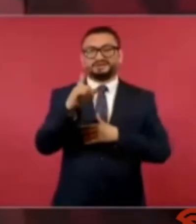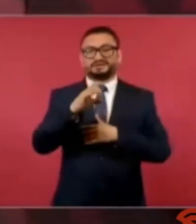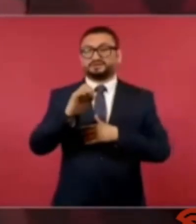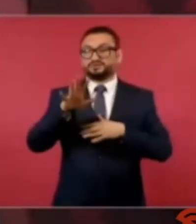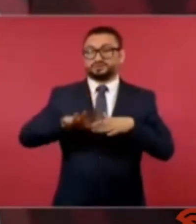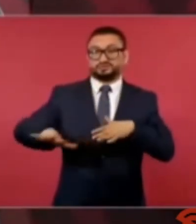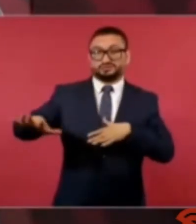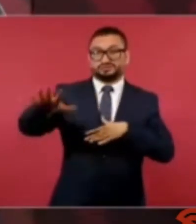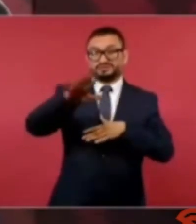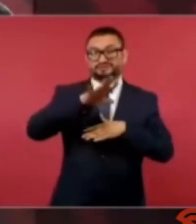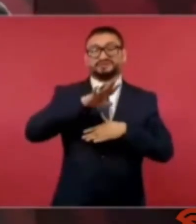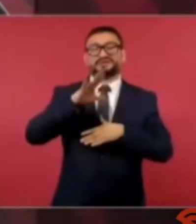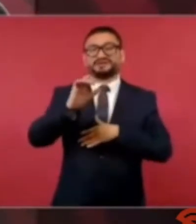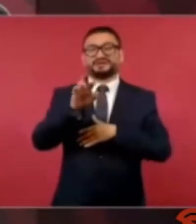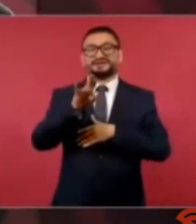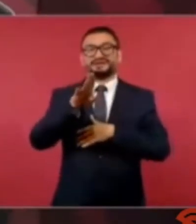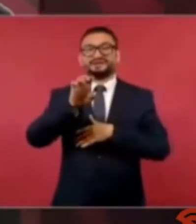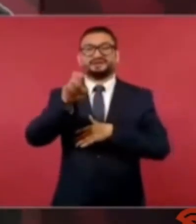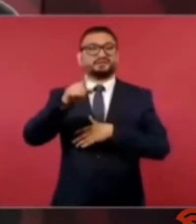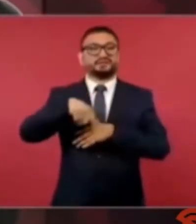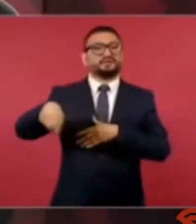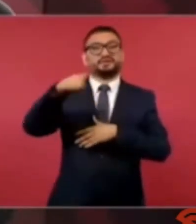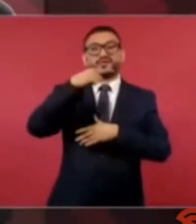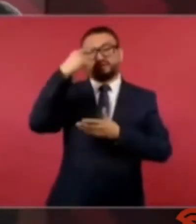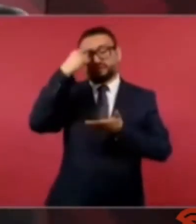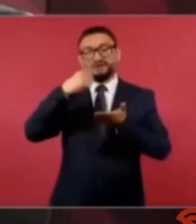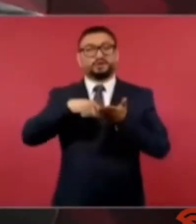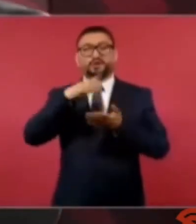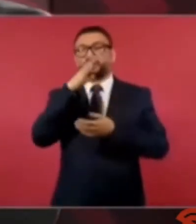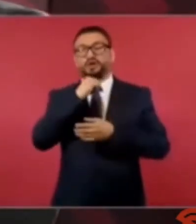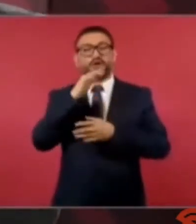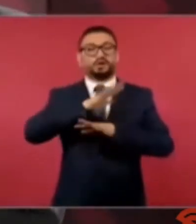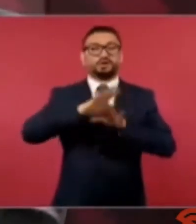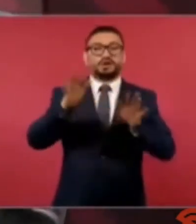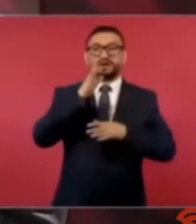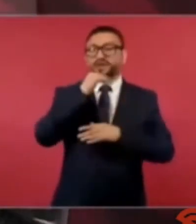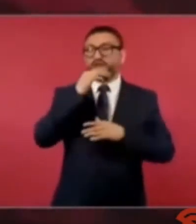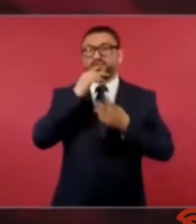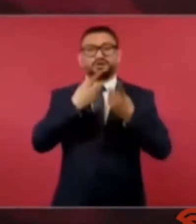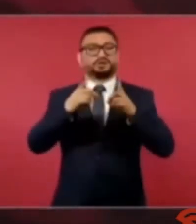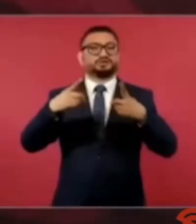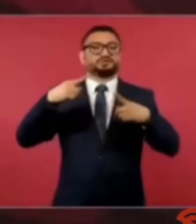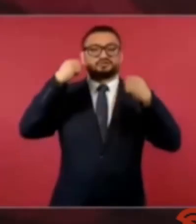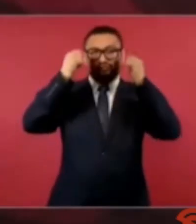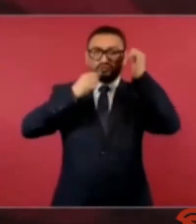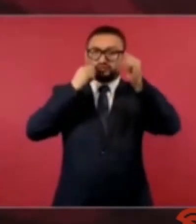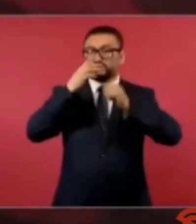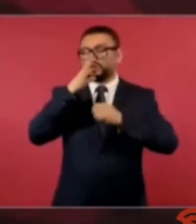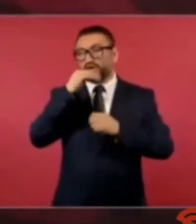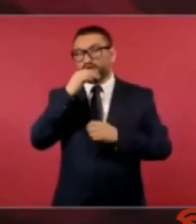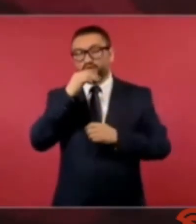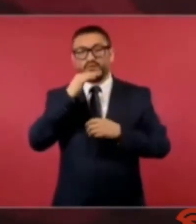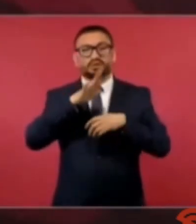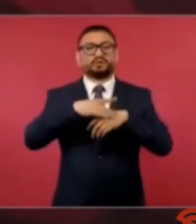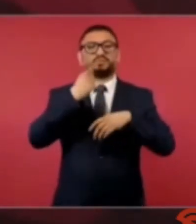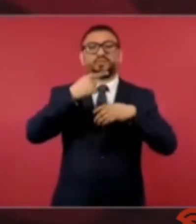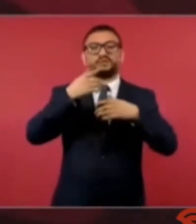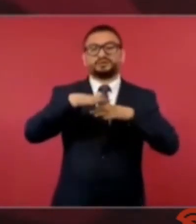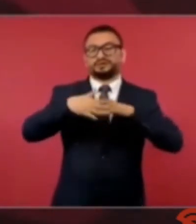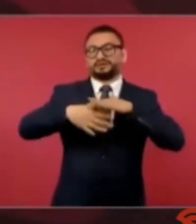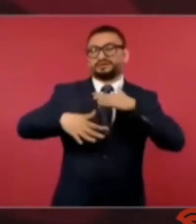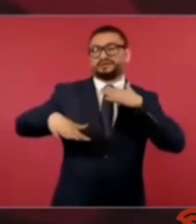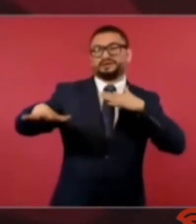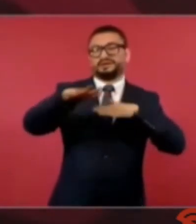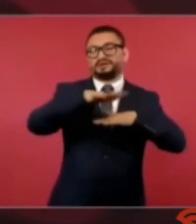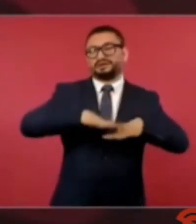que cuando llegamos decían no se va a acabar el desarrollo turístico por el sargazo no,